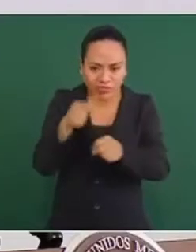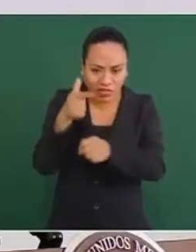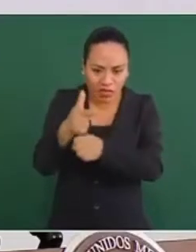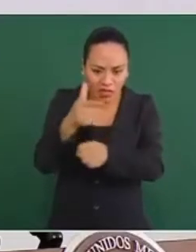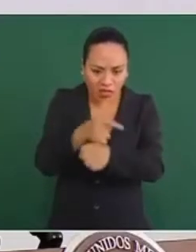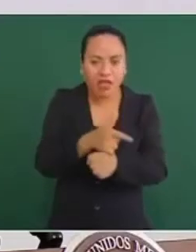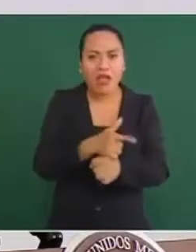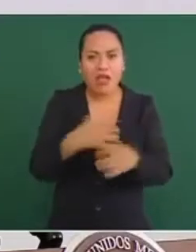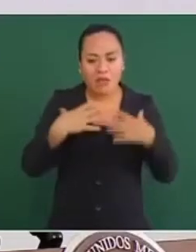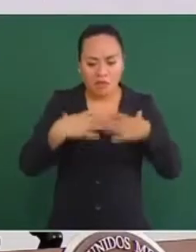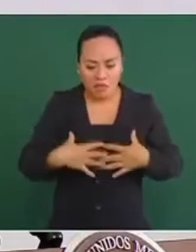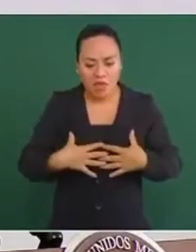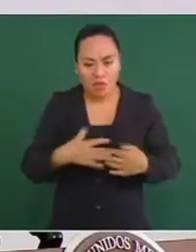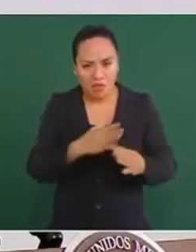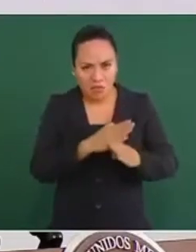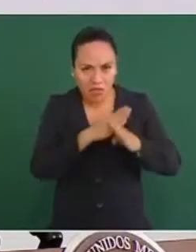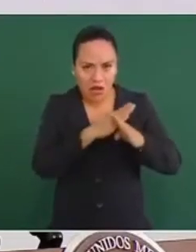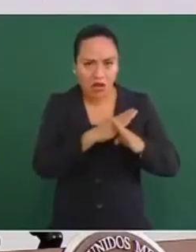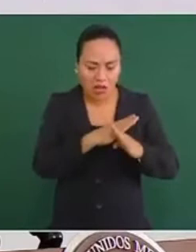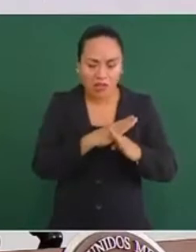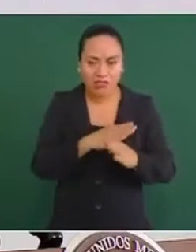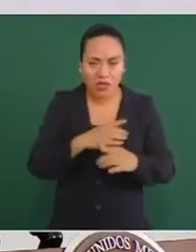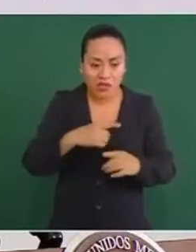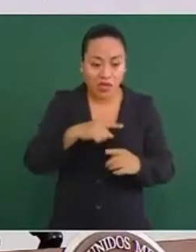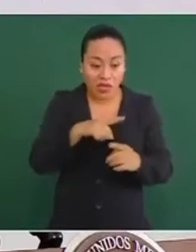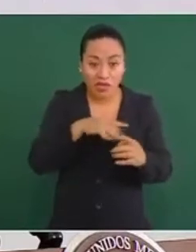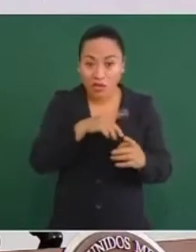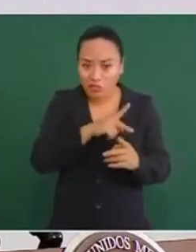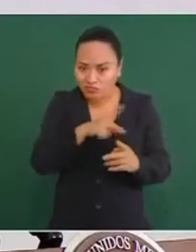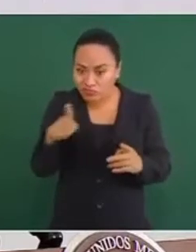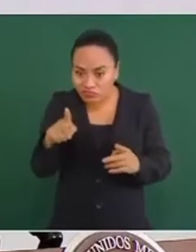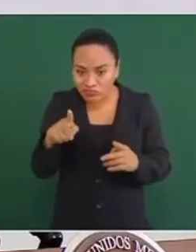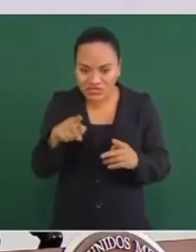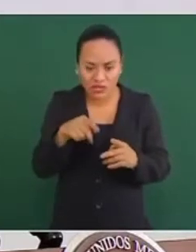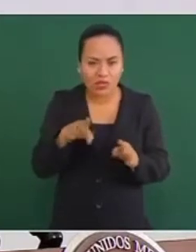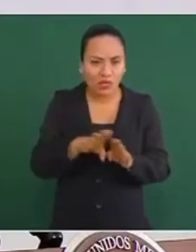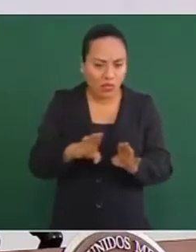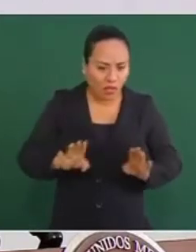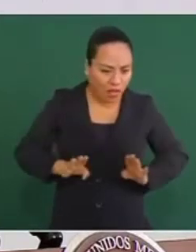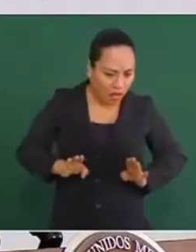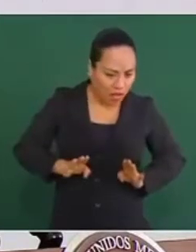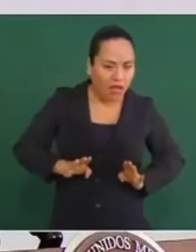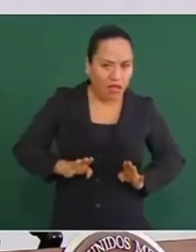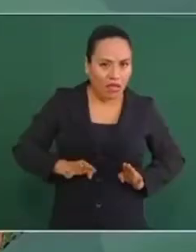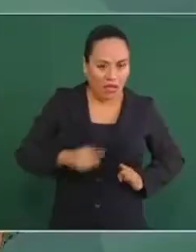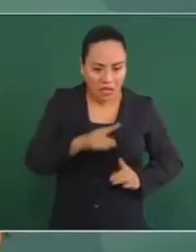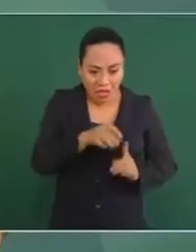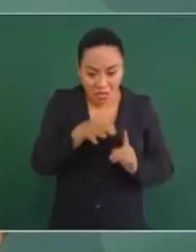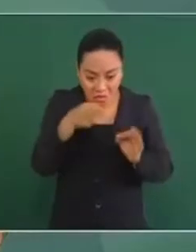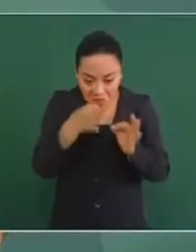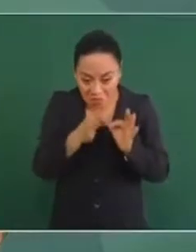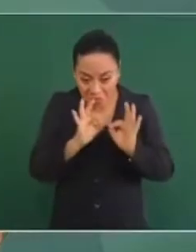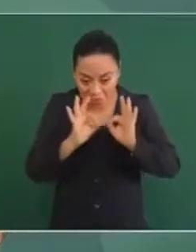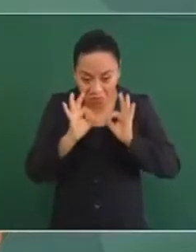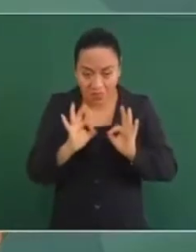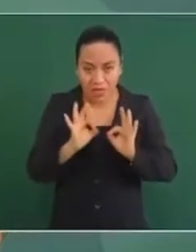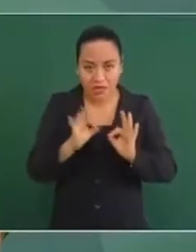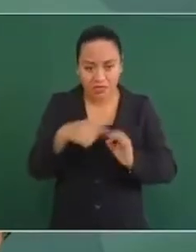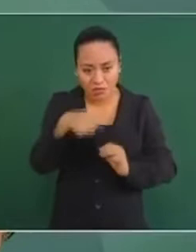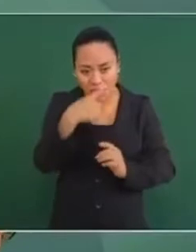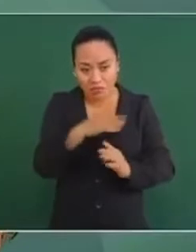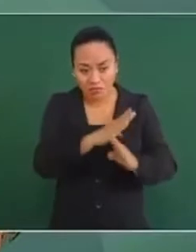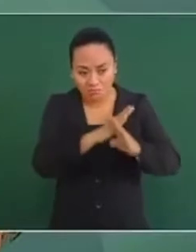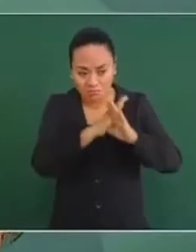de estos chalecos. No todos tienen las características de lo que debe de tener o lo que debe de reunir un